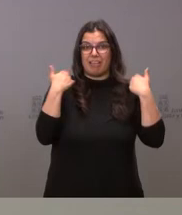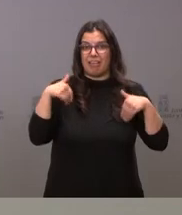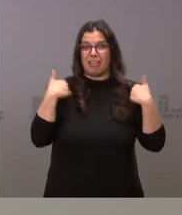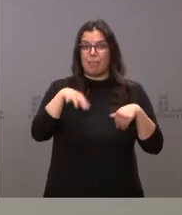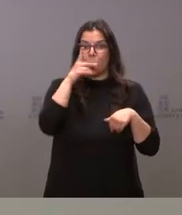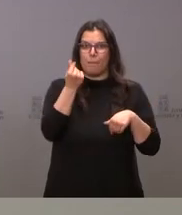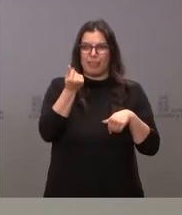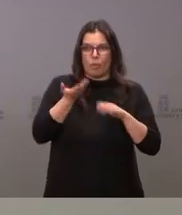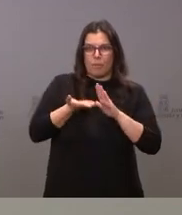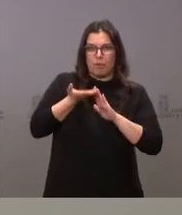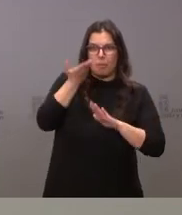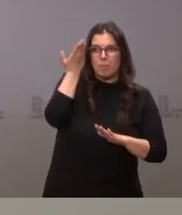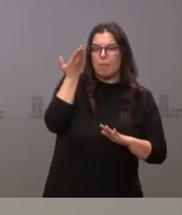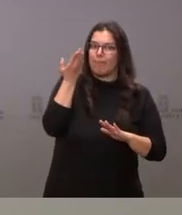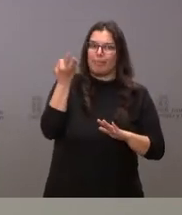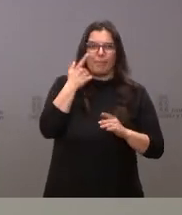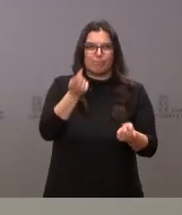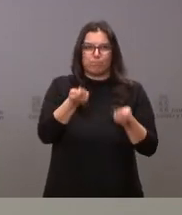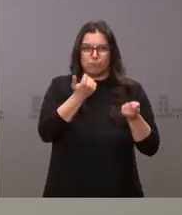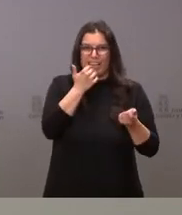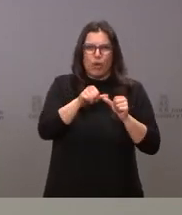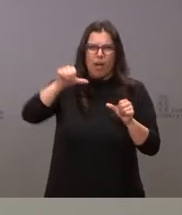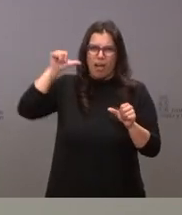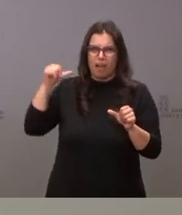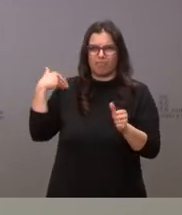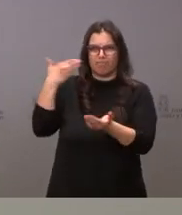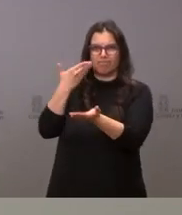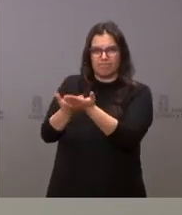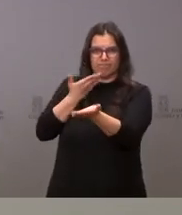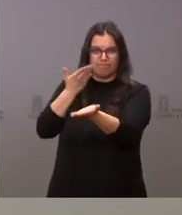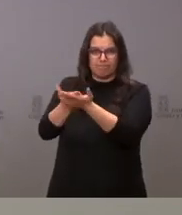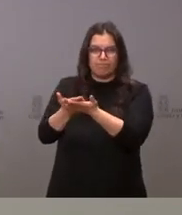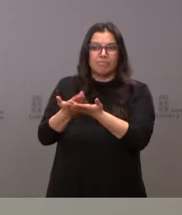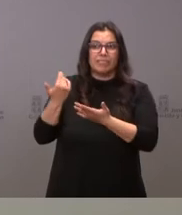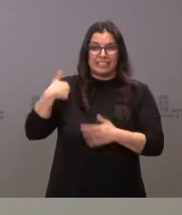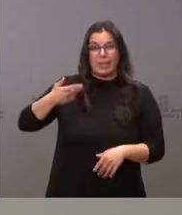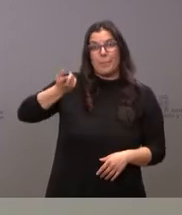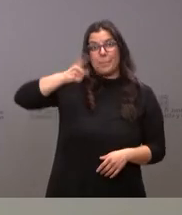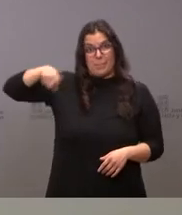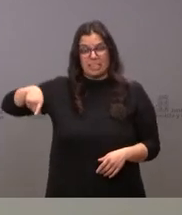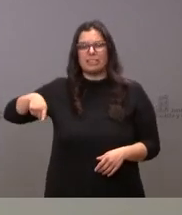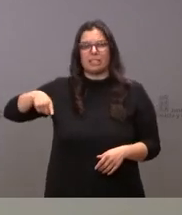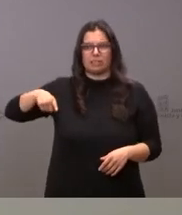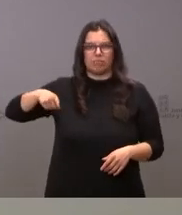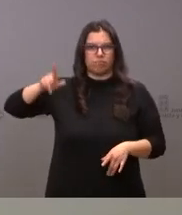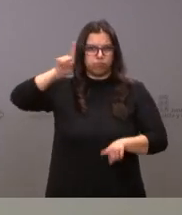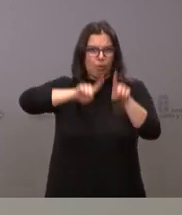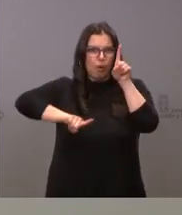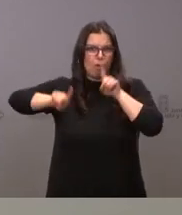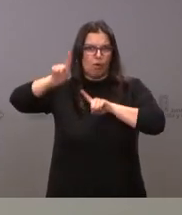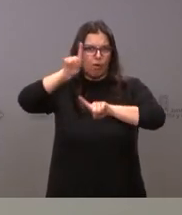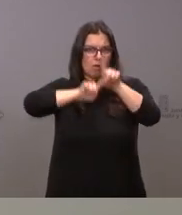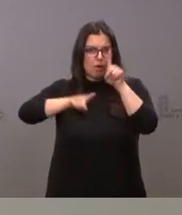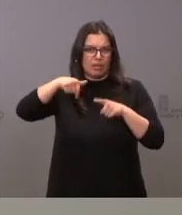de los precios y la inflación. Es un asunto que estaba empezando ya a tener hace algunos meses un impacto creciente en nuestra comunidad